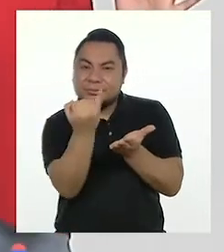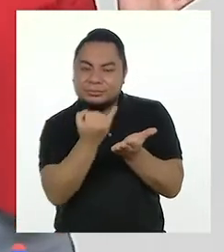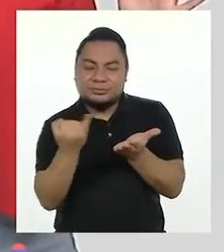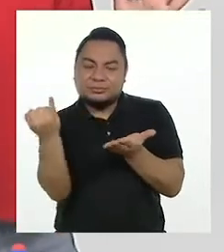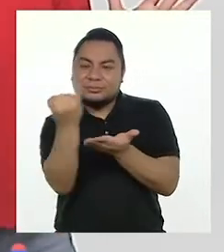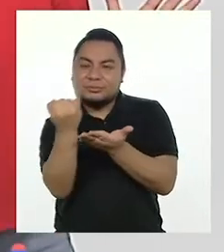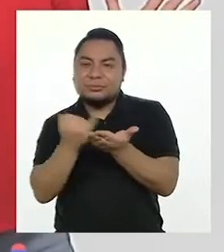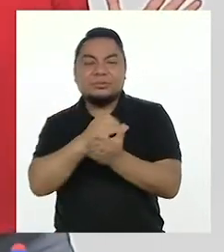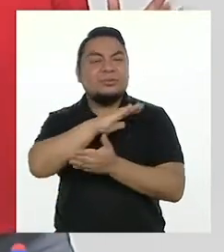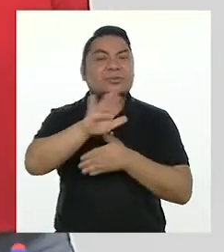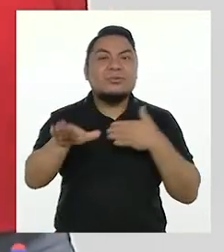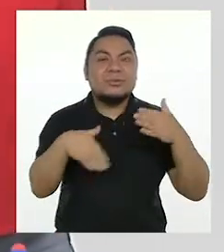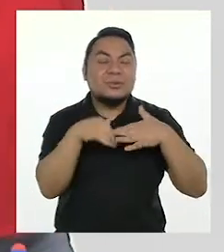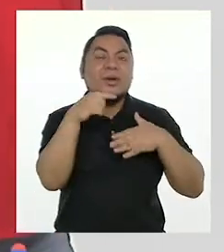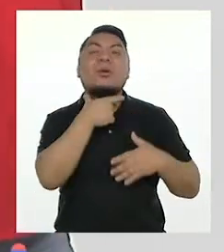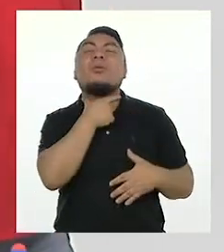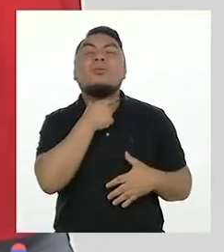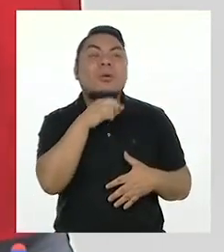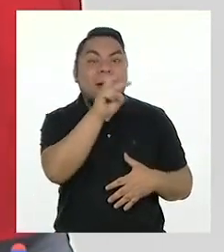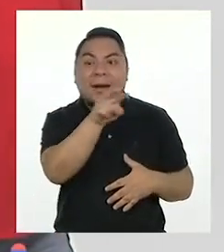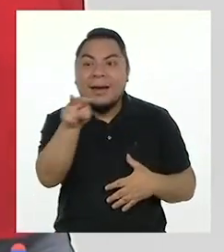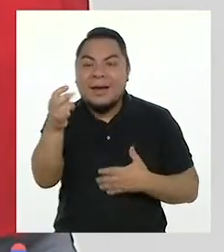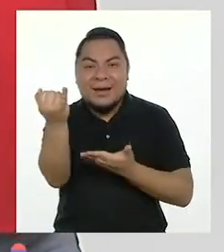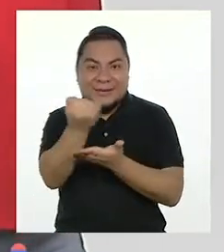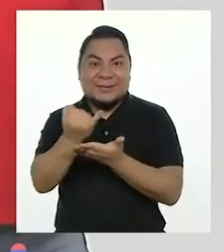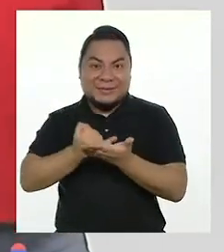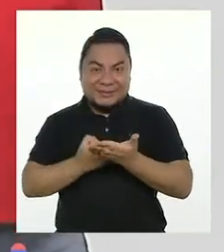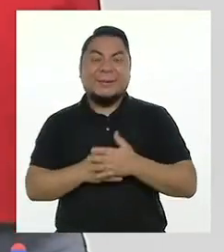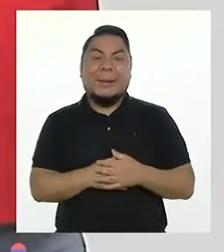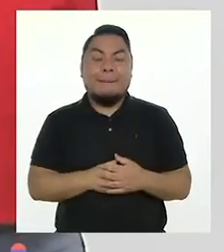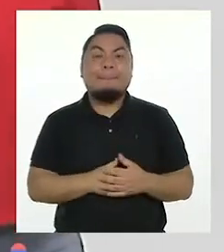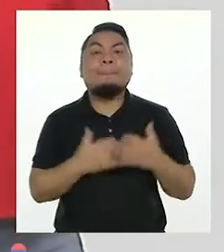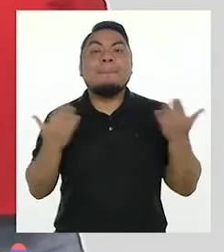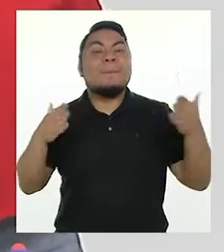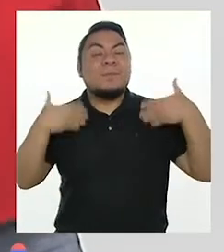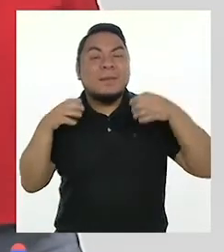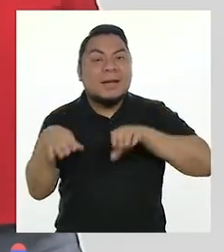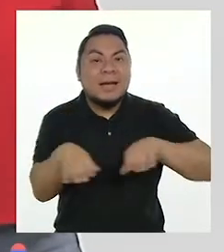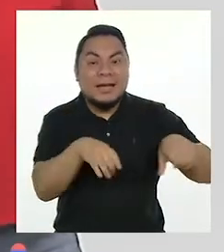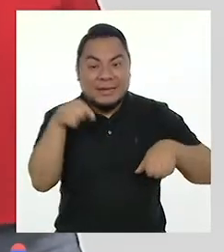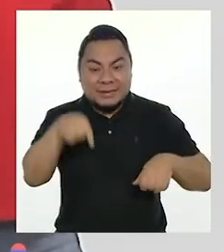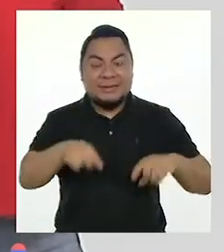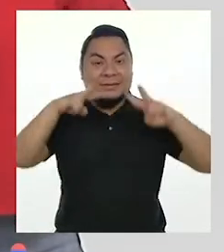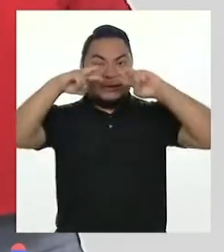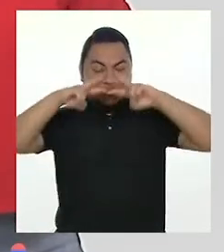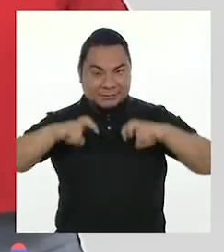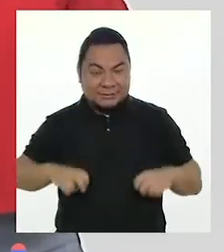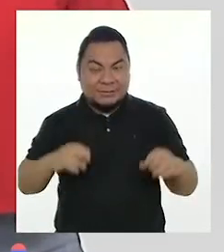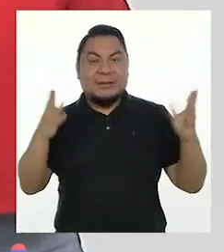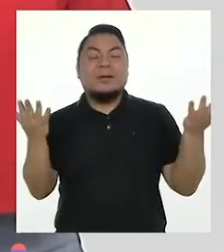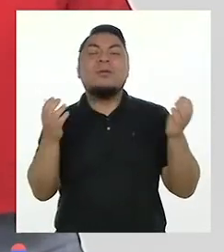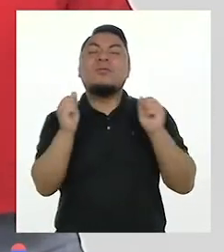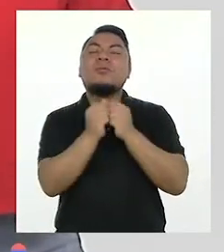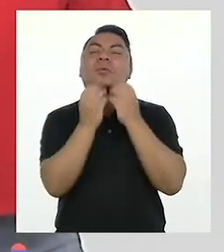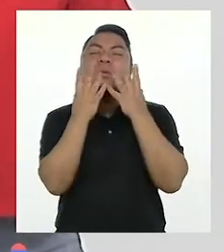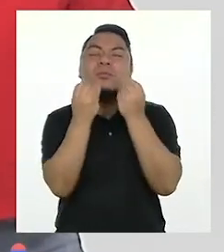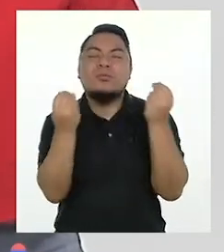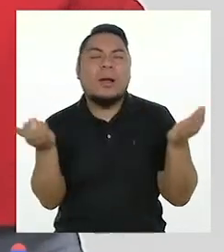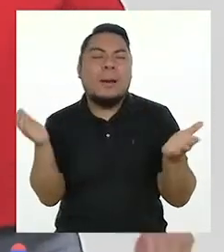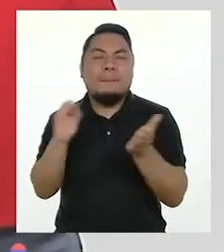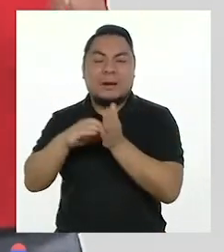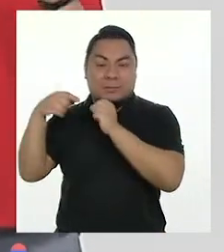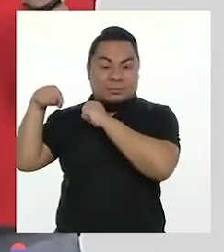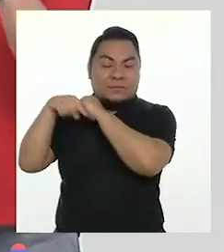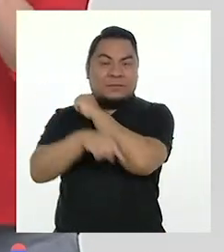todo lo que les llame la atención de esta experiencia. Pero para poder hacer esta investigación con mucha más